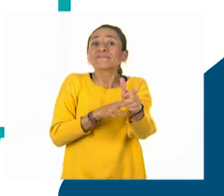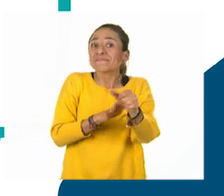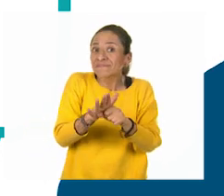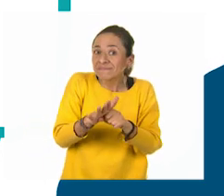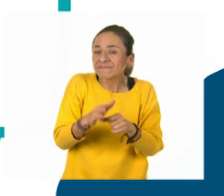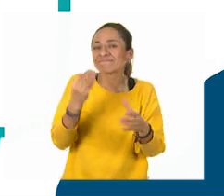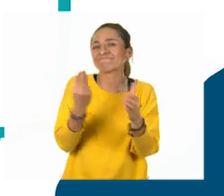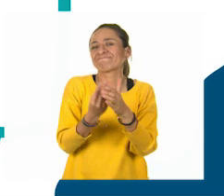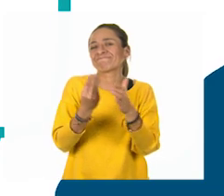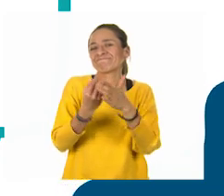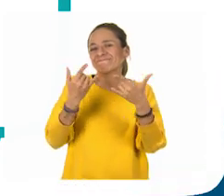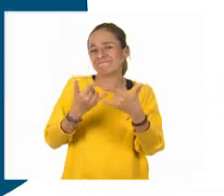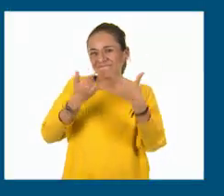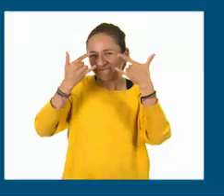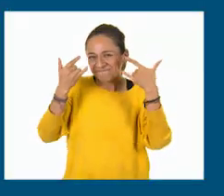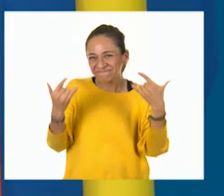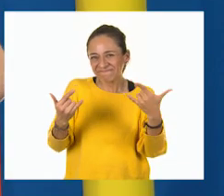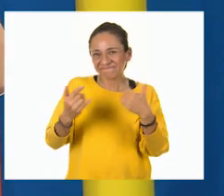¡Historia!